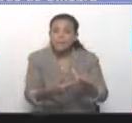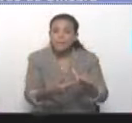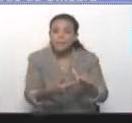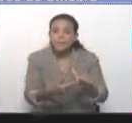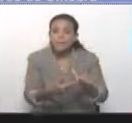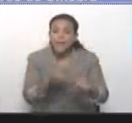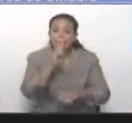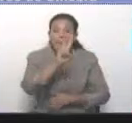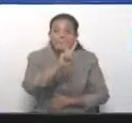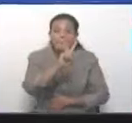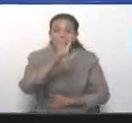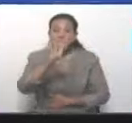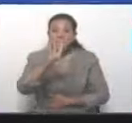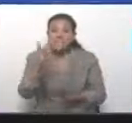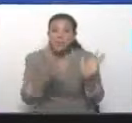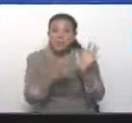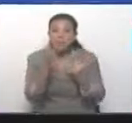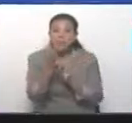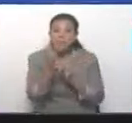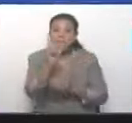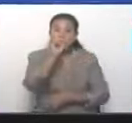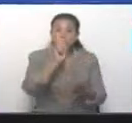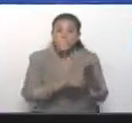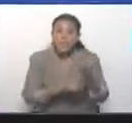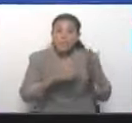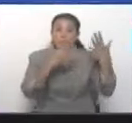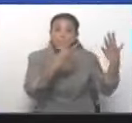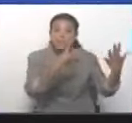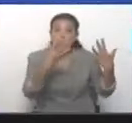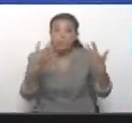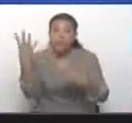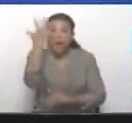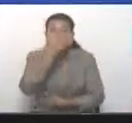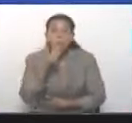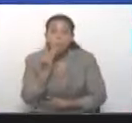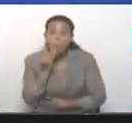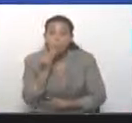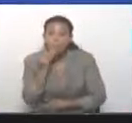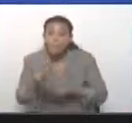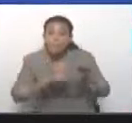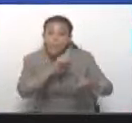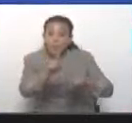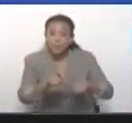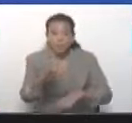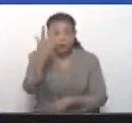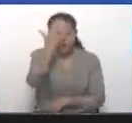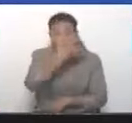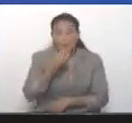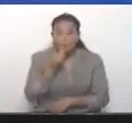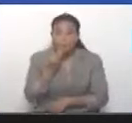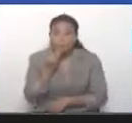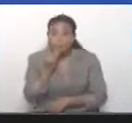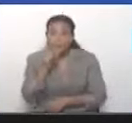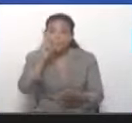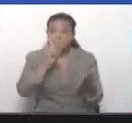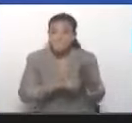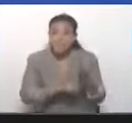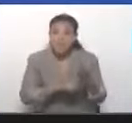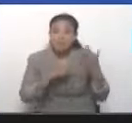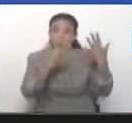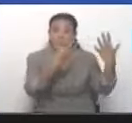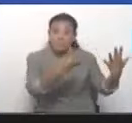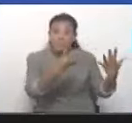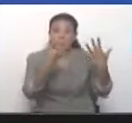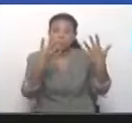el 25 de abril de 1999, a la juventud, a los más jóvenes, aquí hay gente muy joven, que en 1999